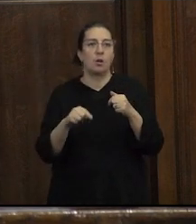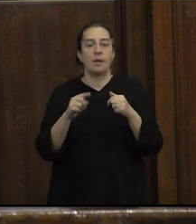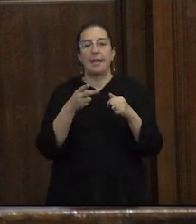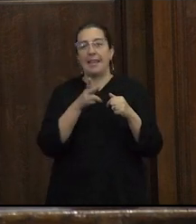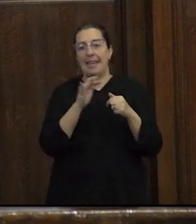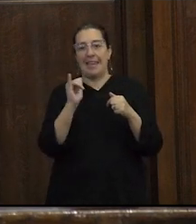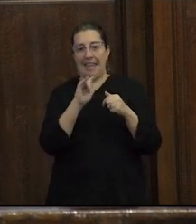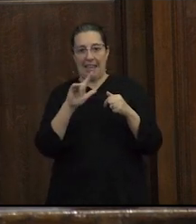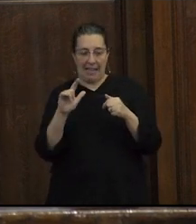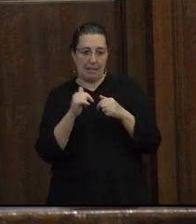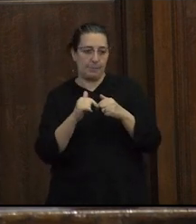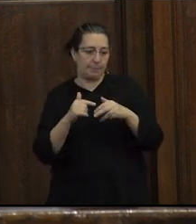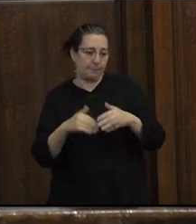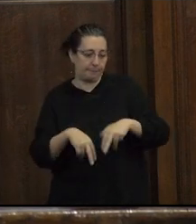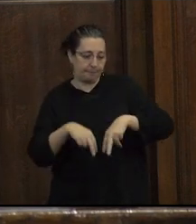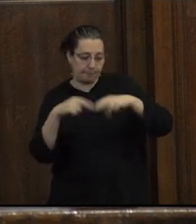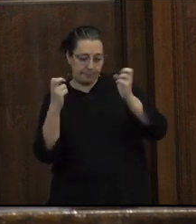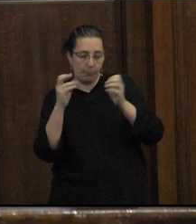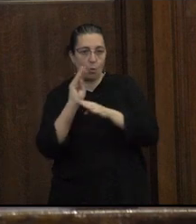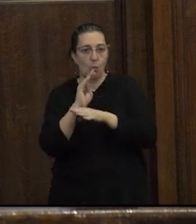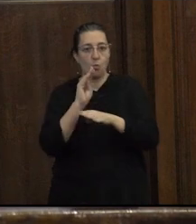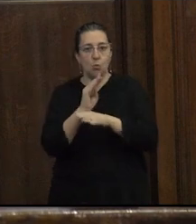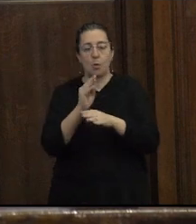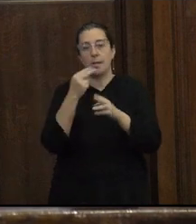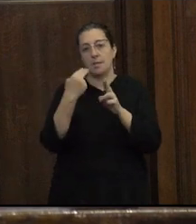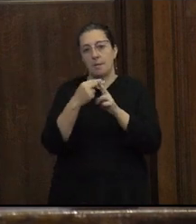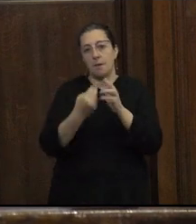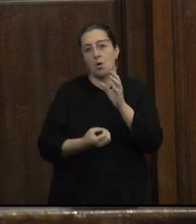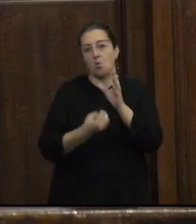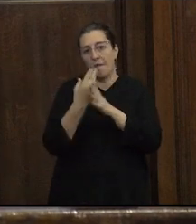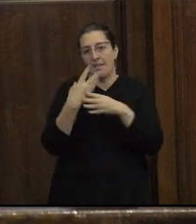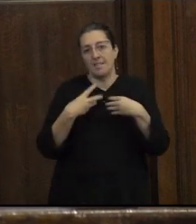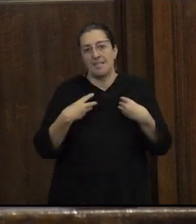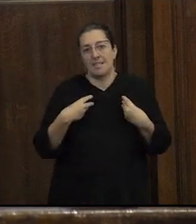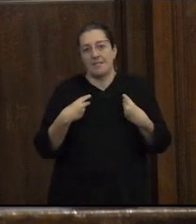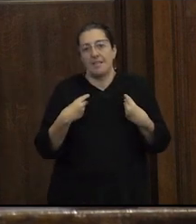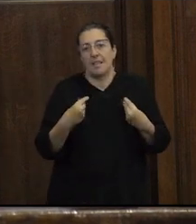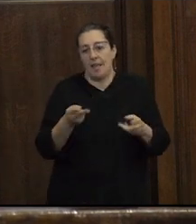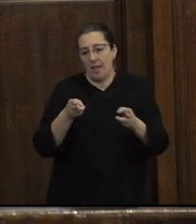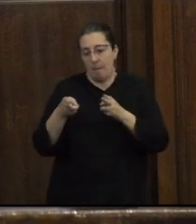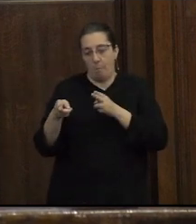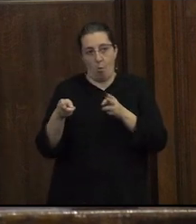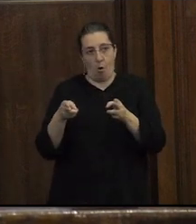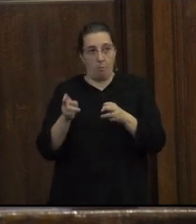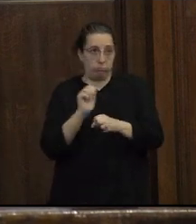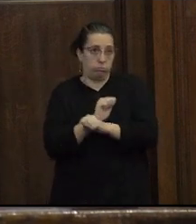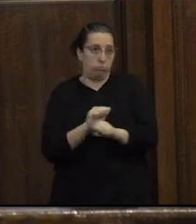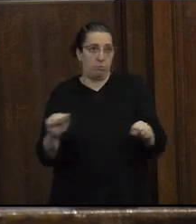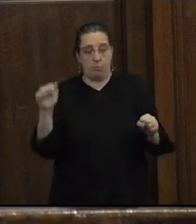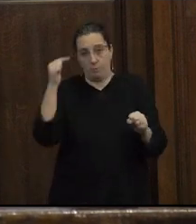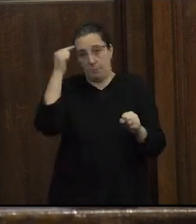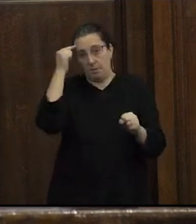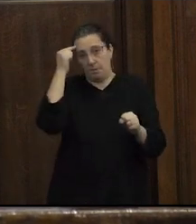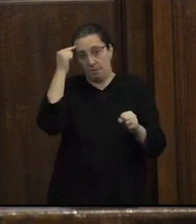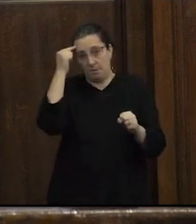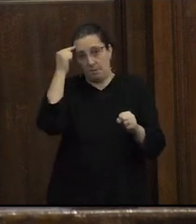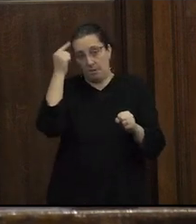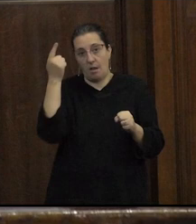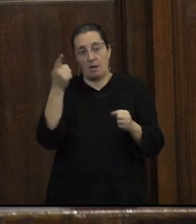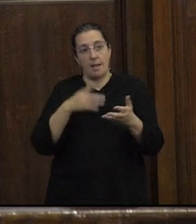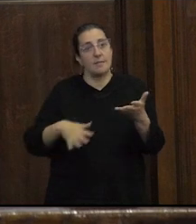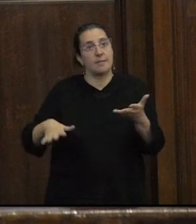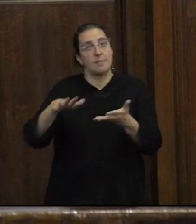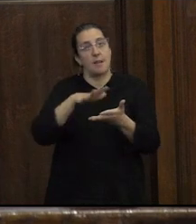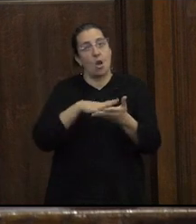los estudios culturales llama una nueva sensibilidad de época debemos pensar que estamos en un escenario